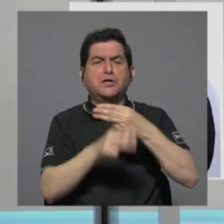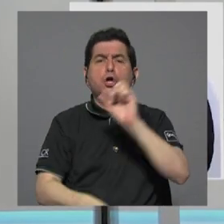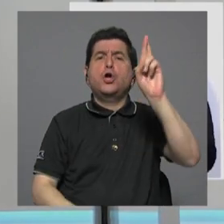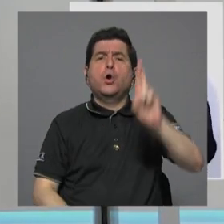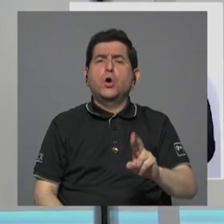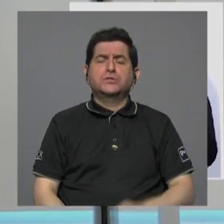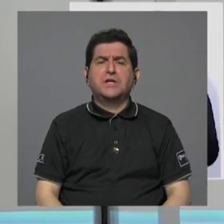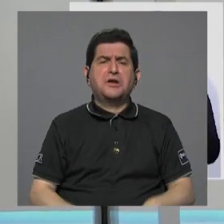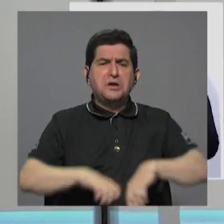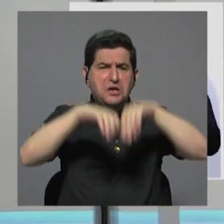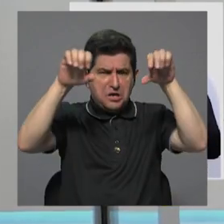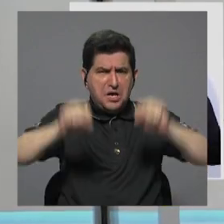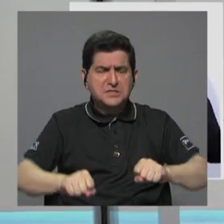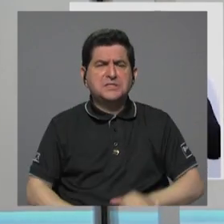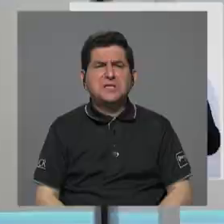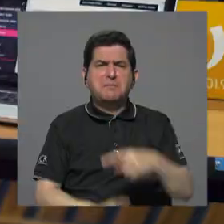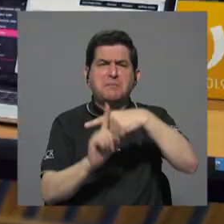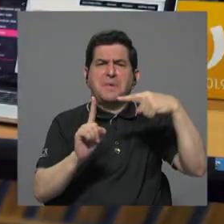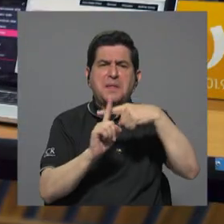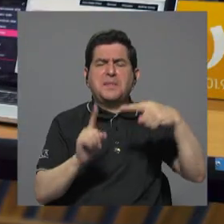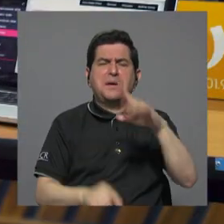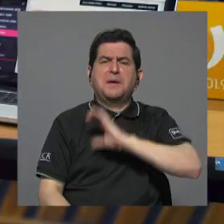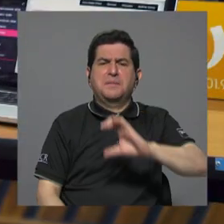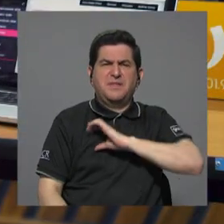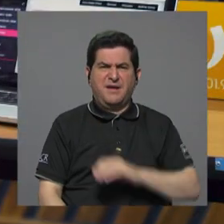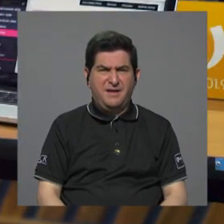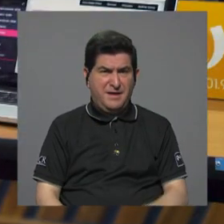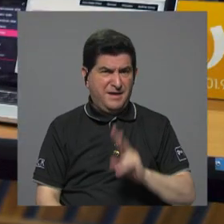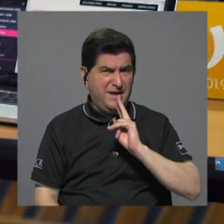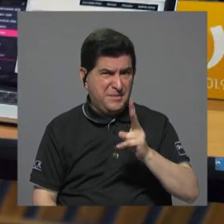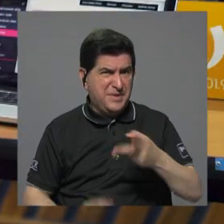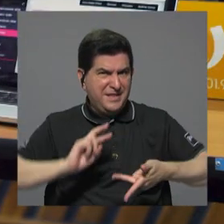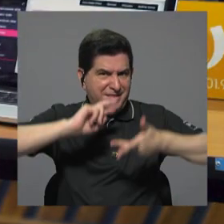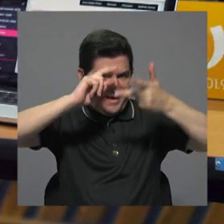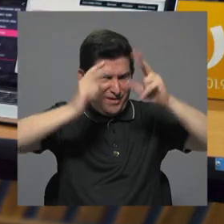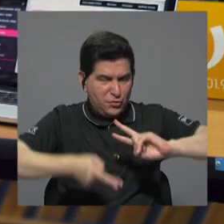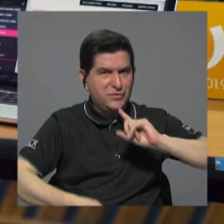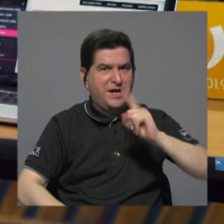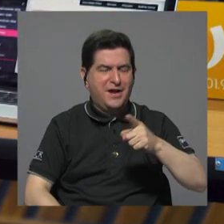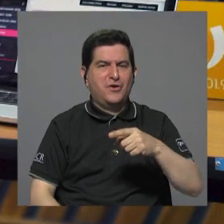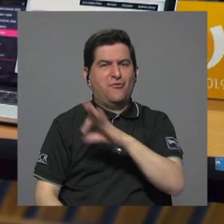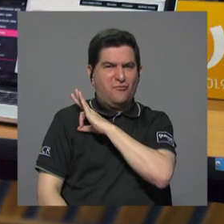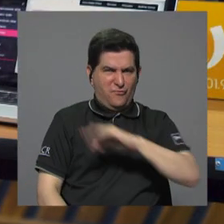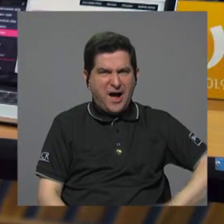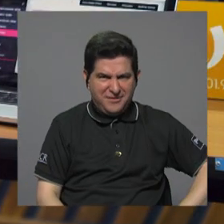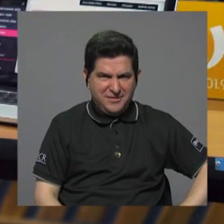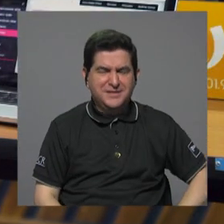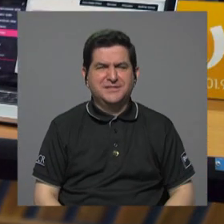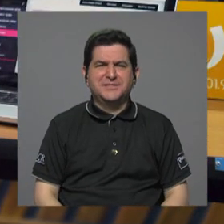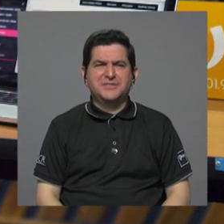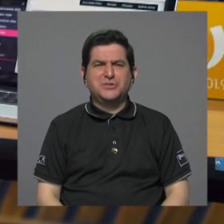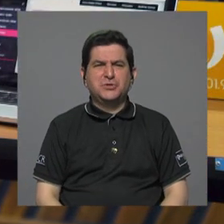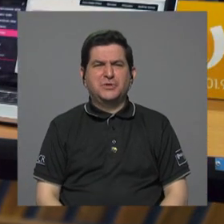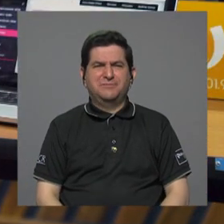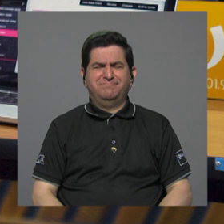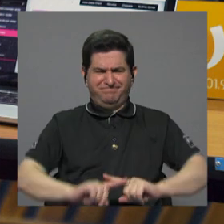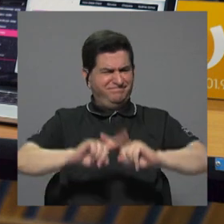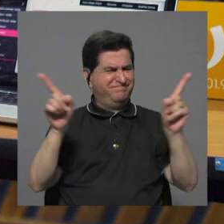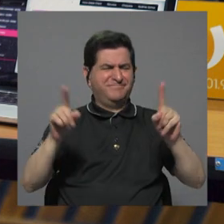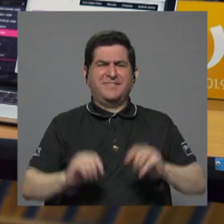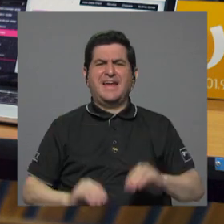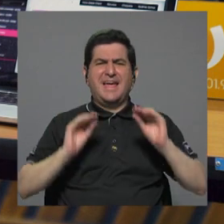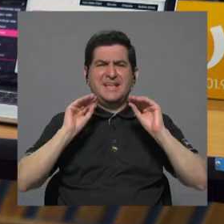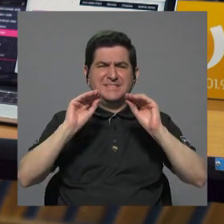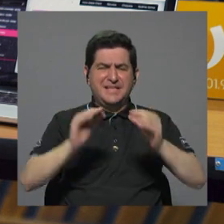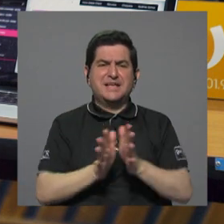Rica es un sistema de mediana calidad. En realidad, y contrario a lo que dice Fabriz Alvarado, hay una simetría entre la educación